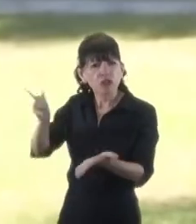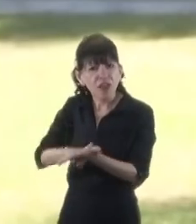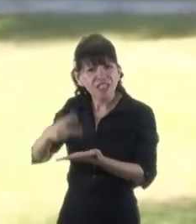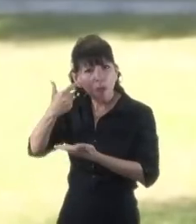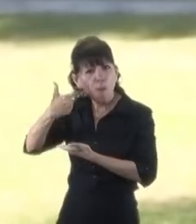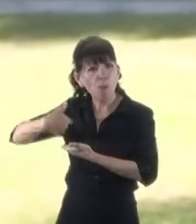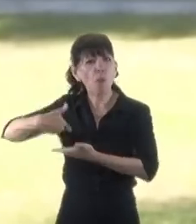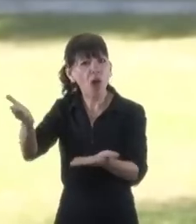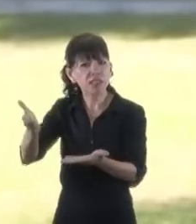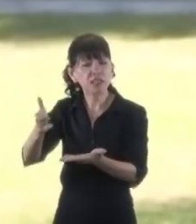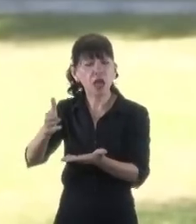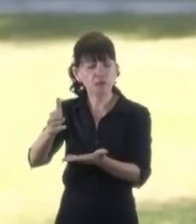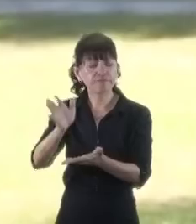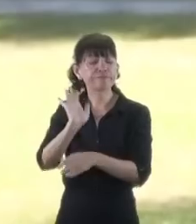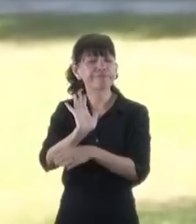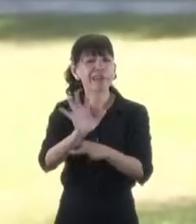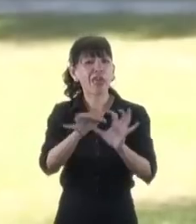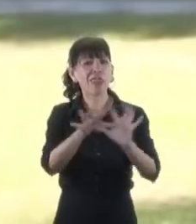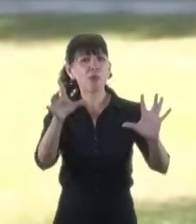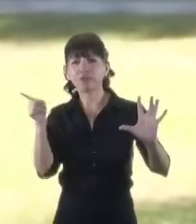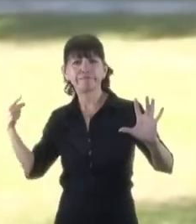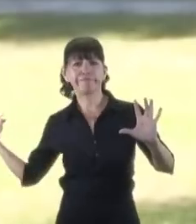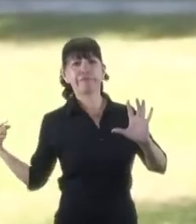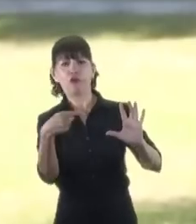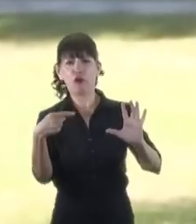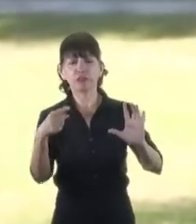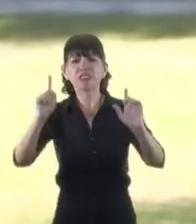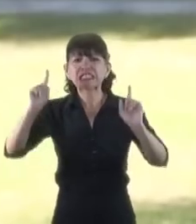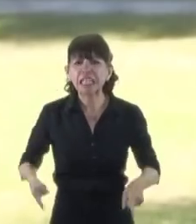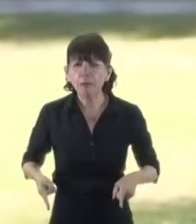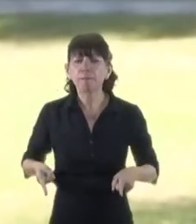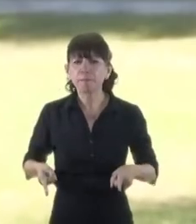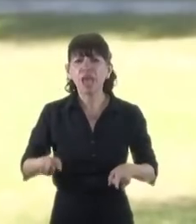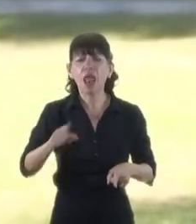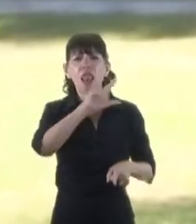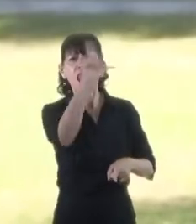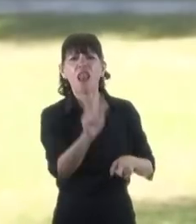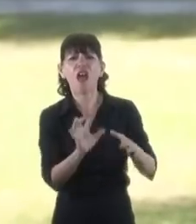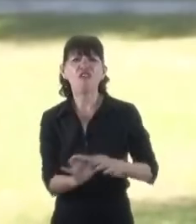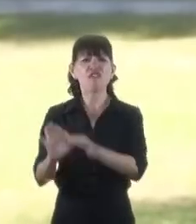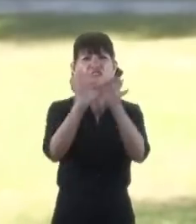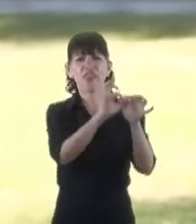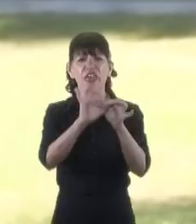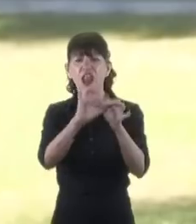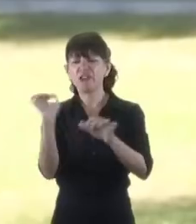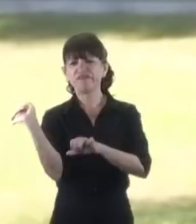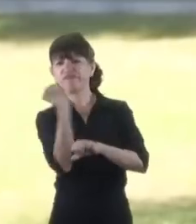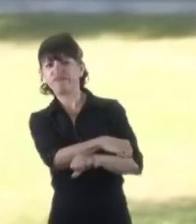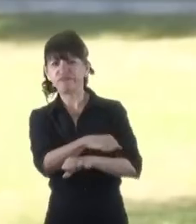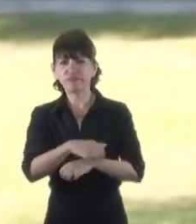su carácter antidemocrático y su profunda desatención al régimen federal que nos gobierna.